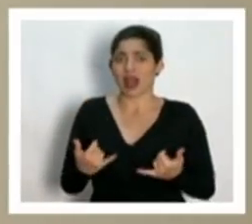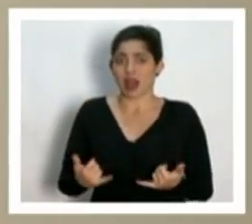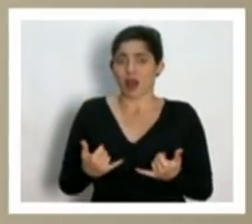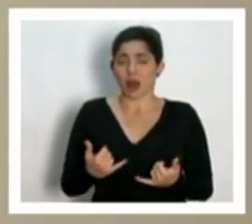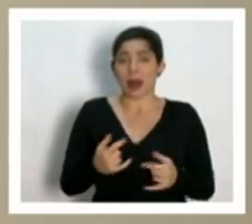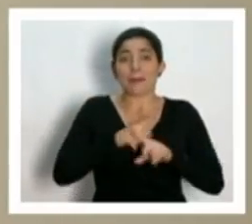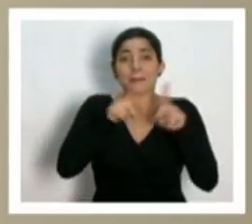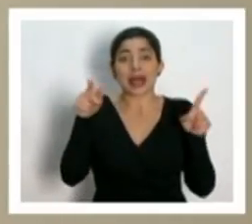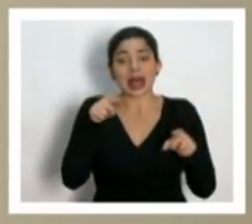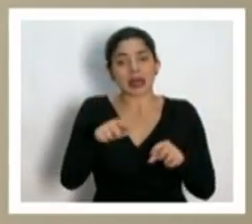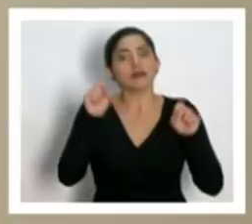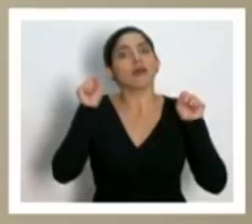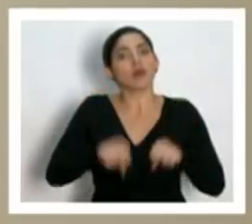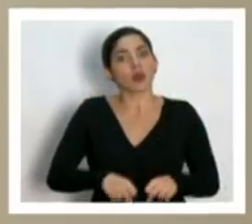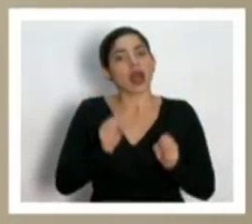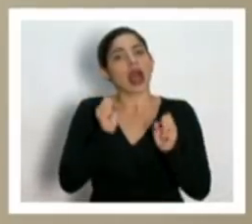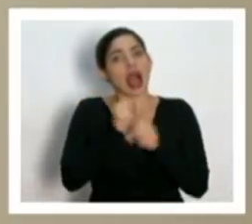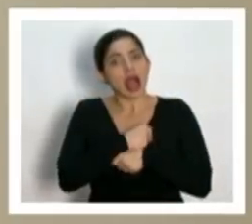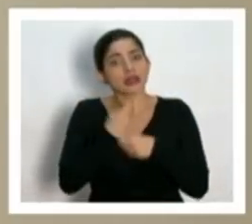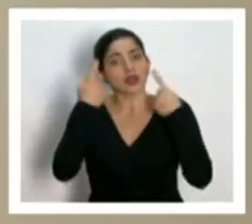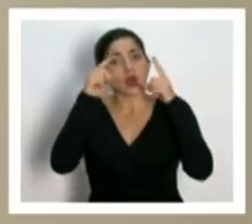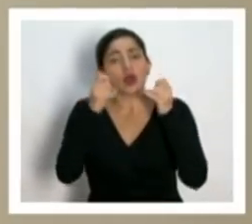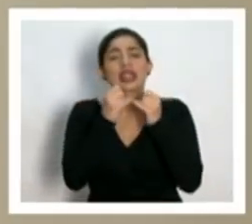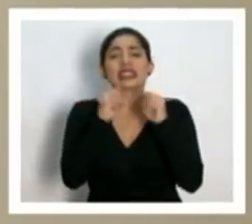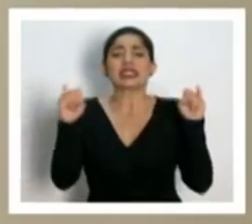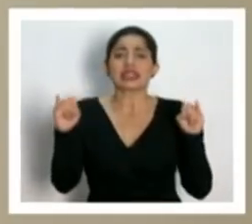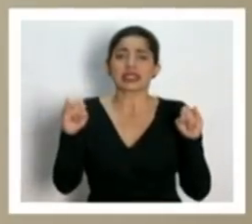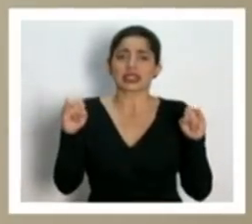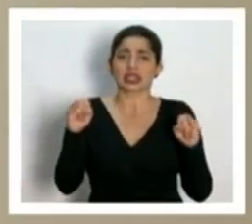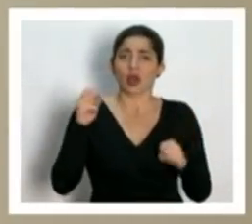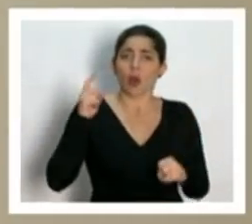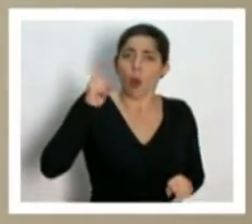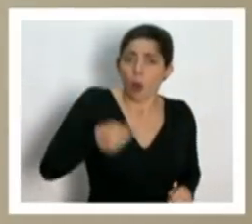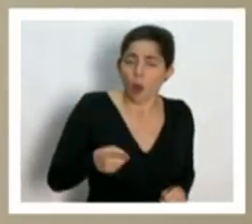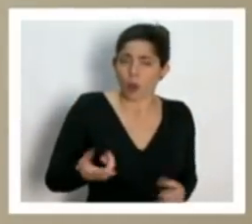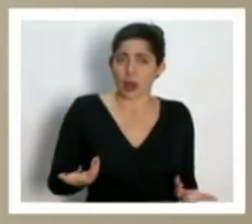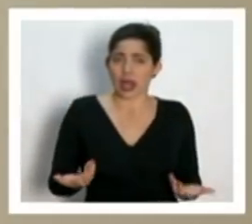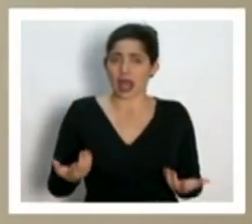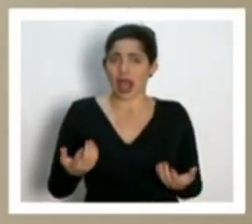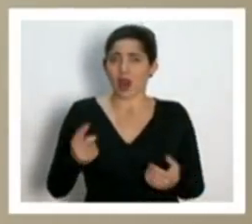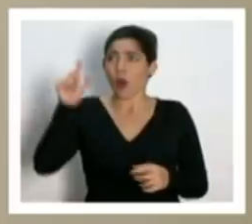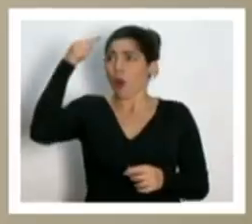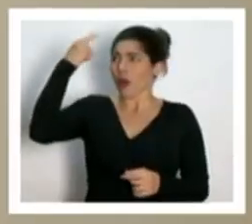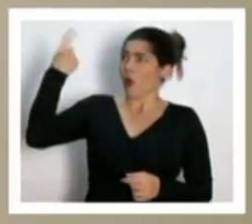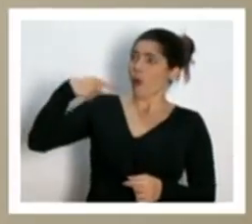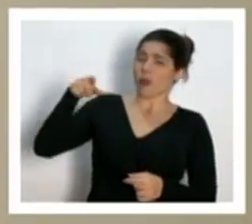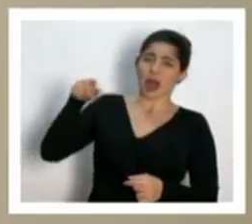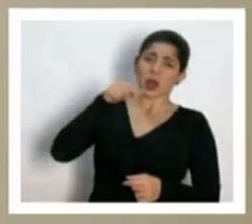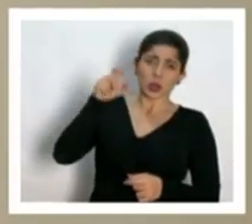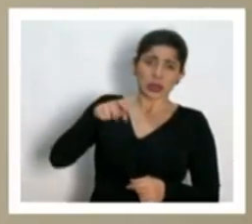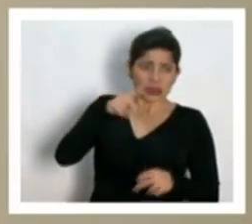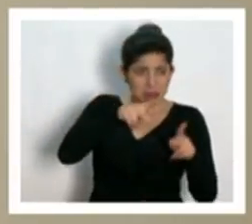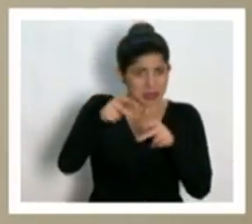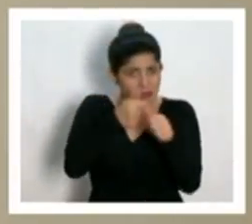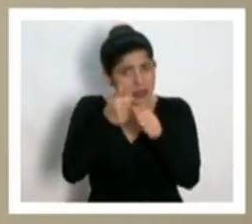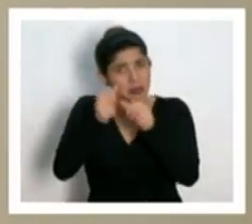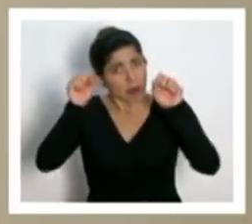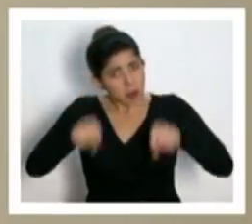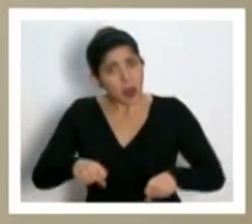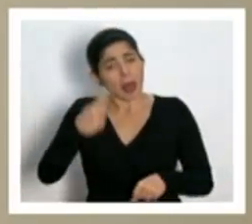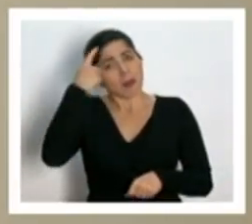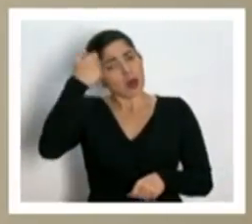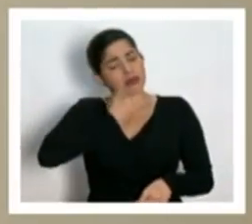pero esto lo podemos hacer sin necesidad de que tengamos esa obligación dada por el gobierno lo podemos hacer porque